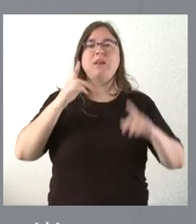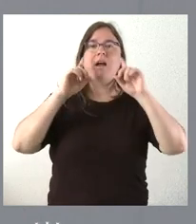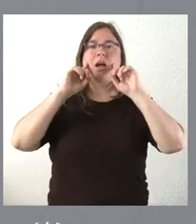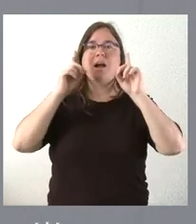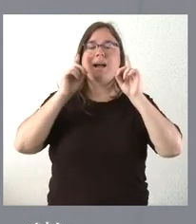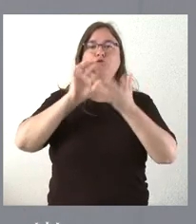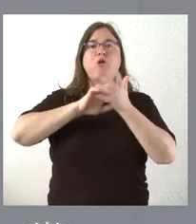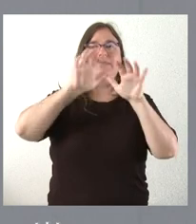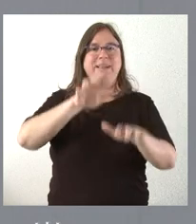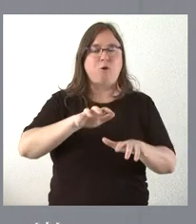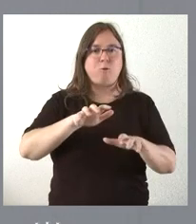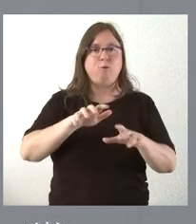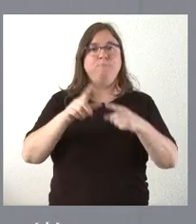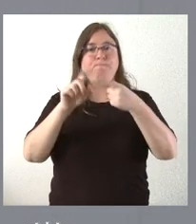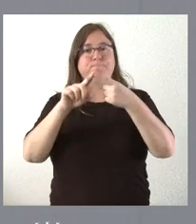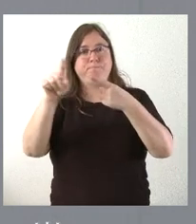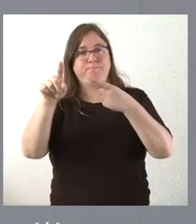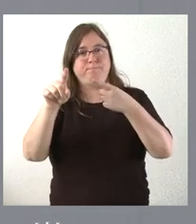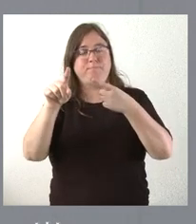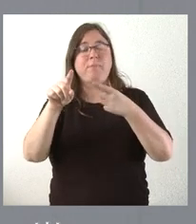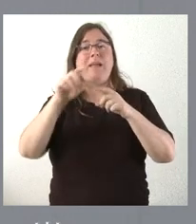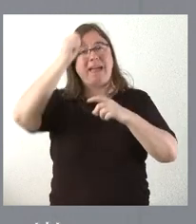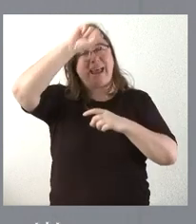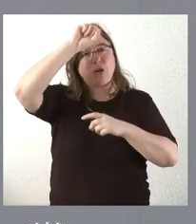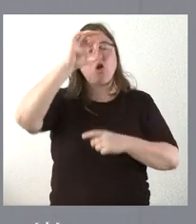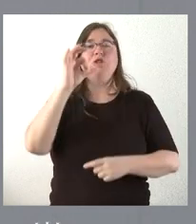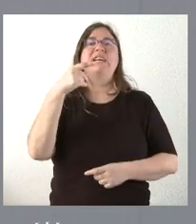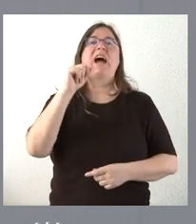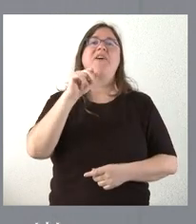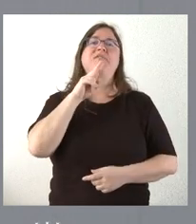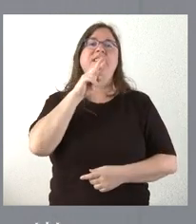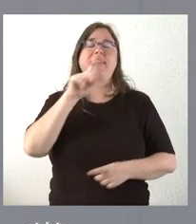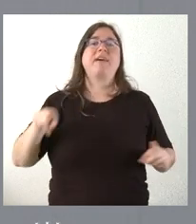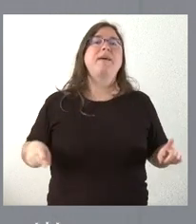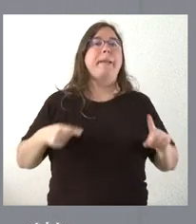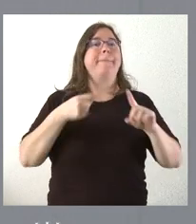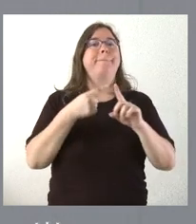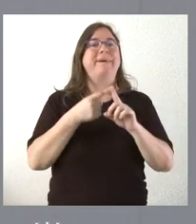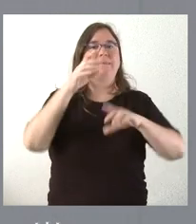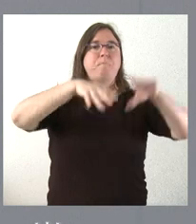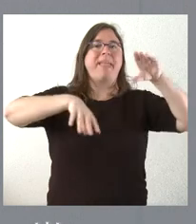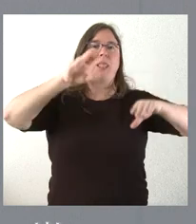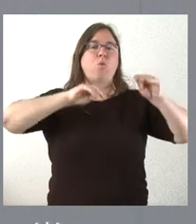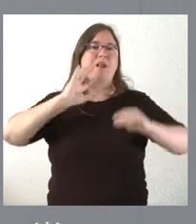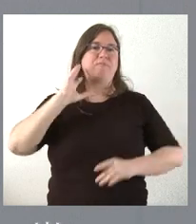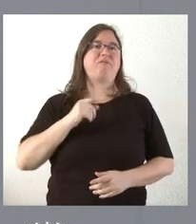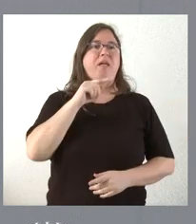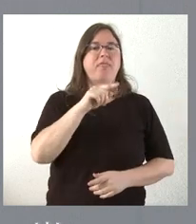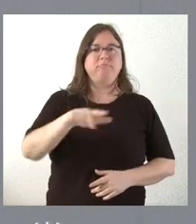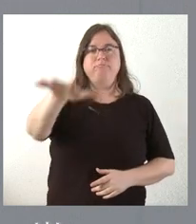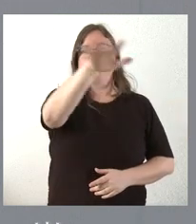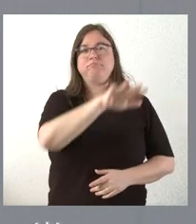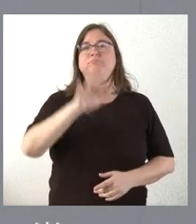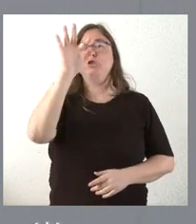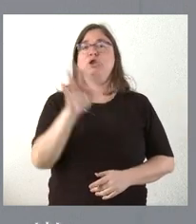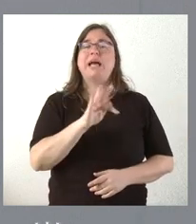Castilla y León, tanto el yacimiento arqueológico de Siega Verde como el caso de las médulas por un importe conjunto, 100.000 euros